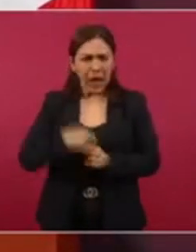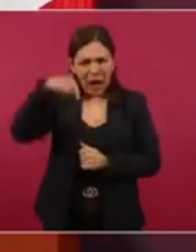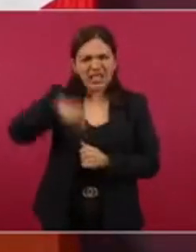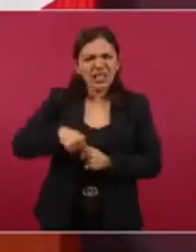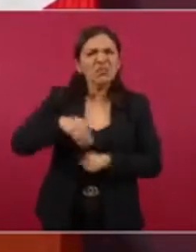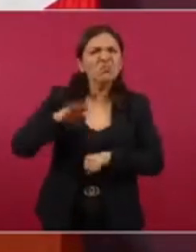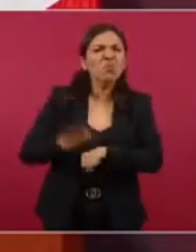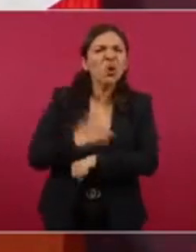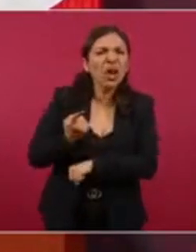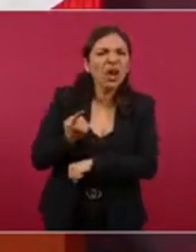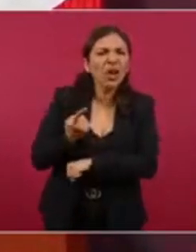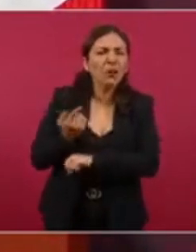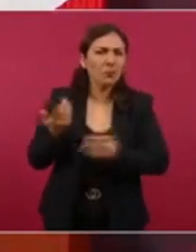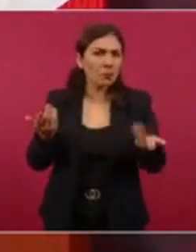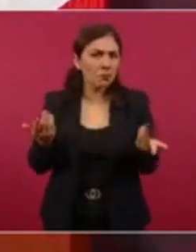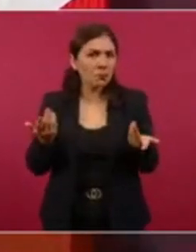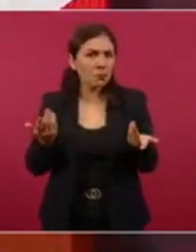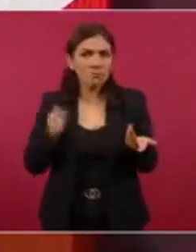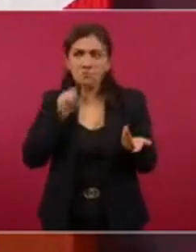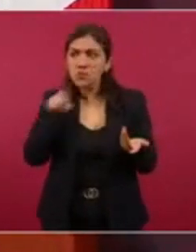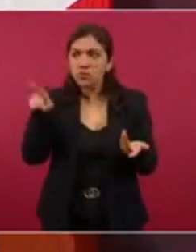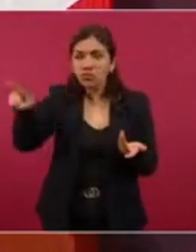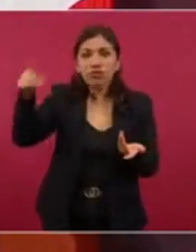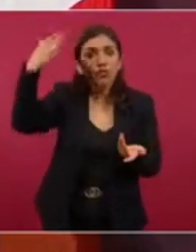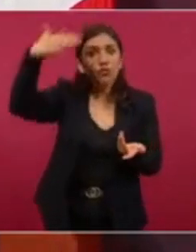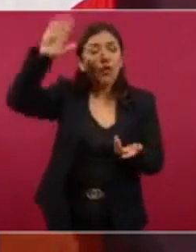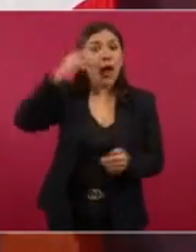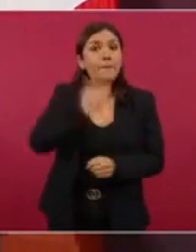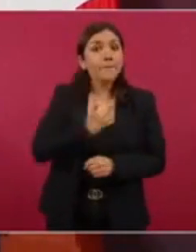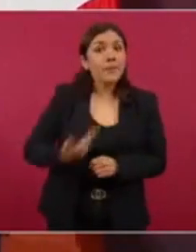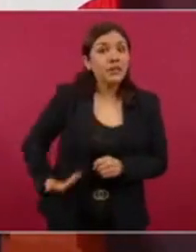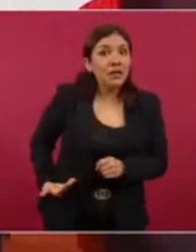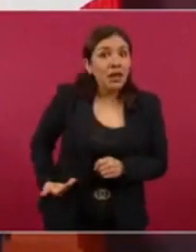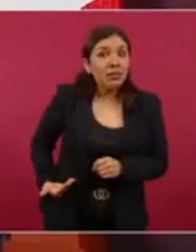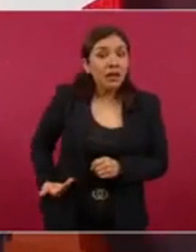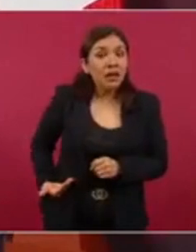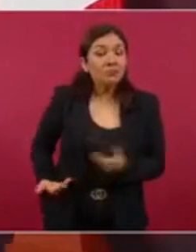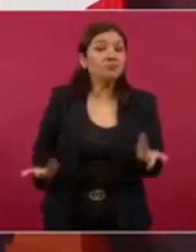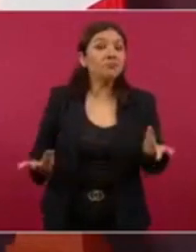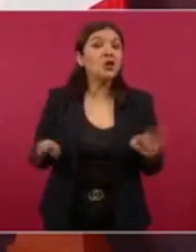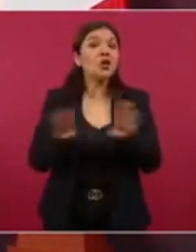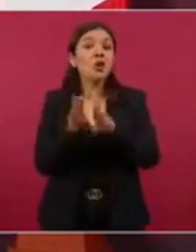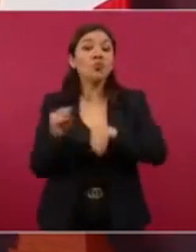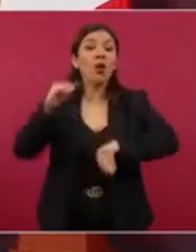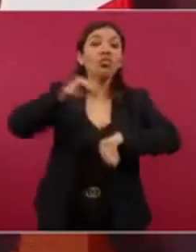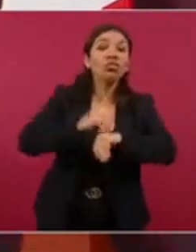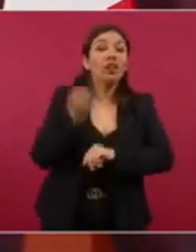fue presidente, haya sido como haya sido.